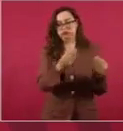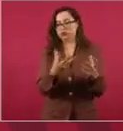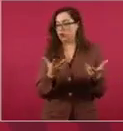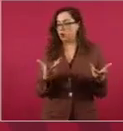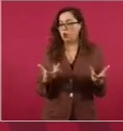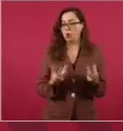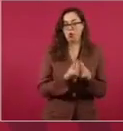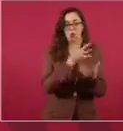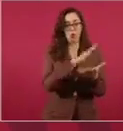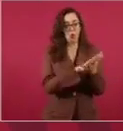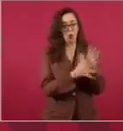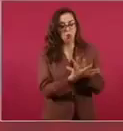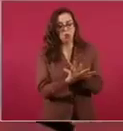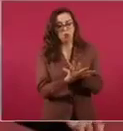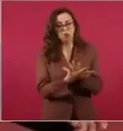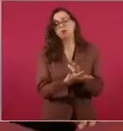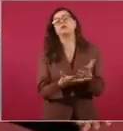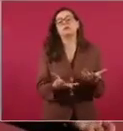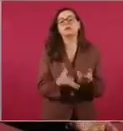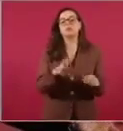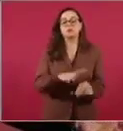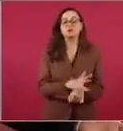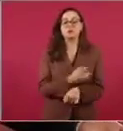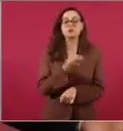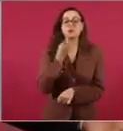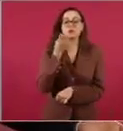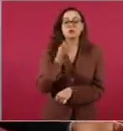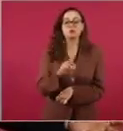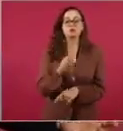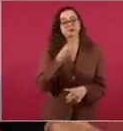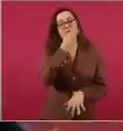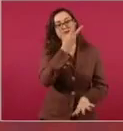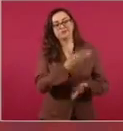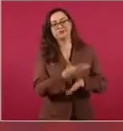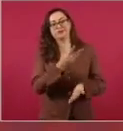Entonces, por eso llega hasta el New York Times.